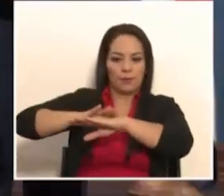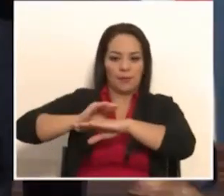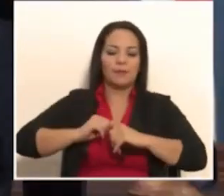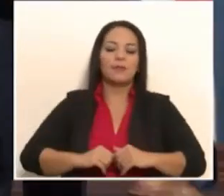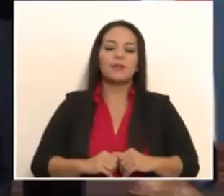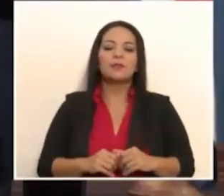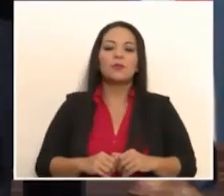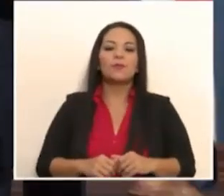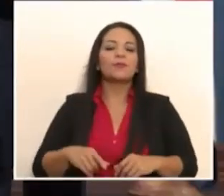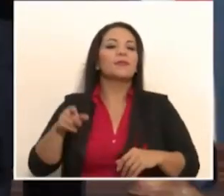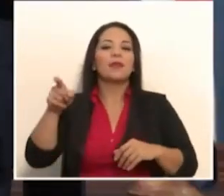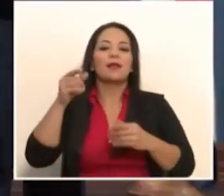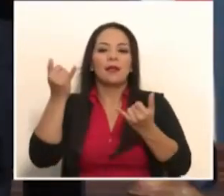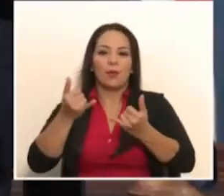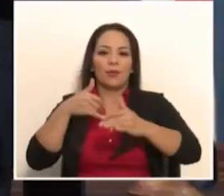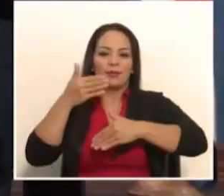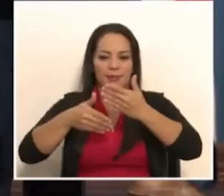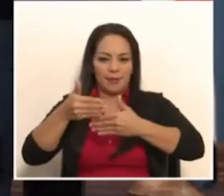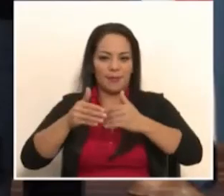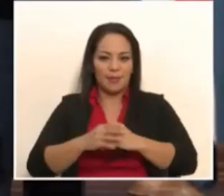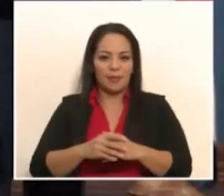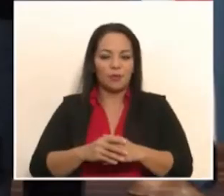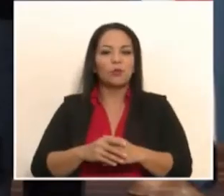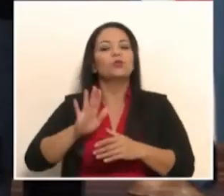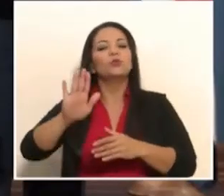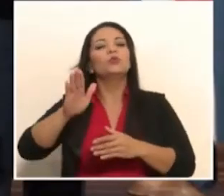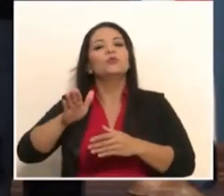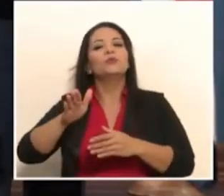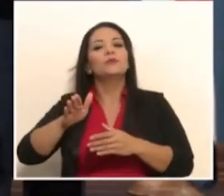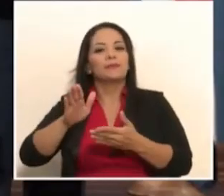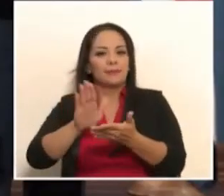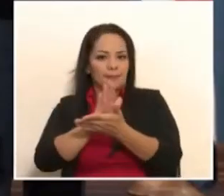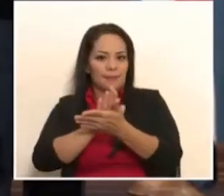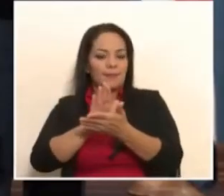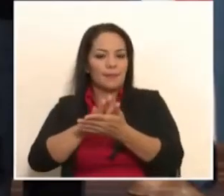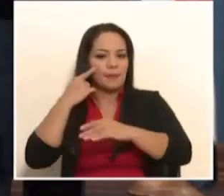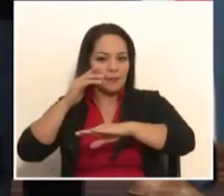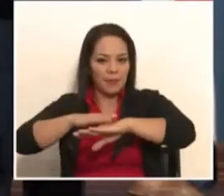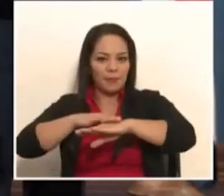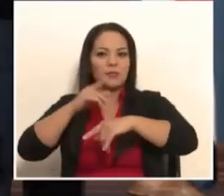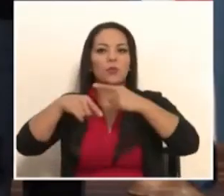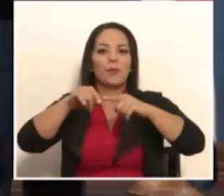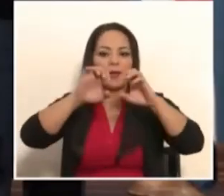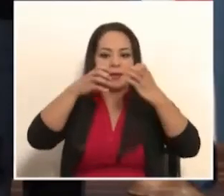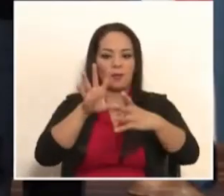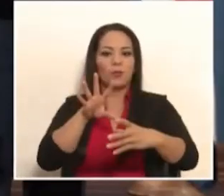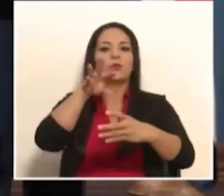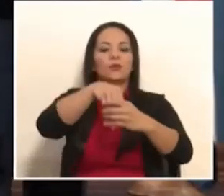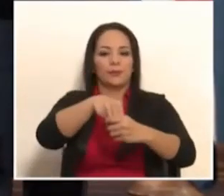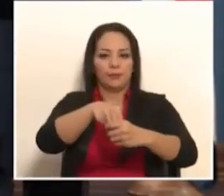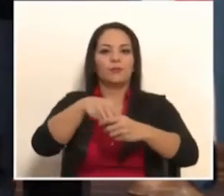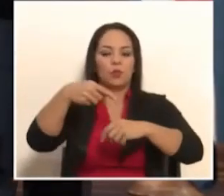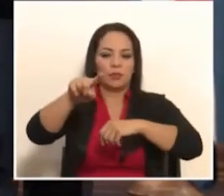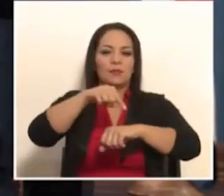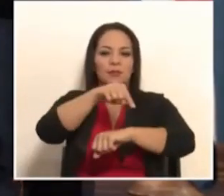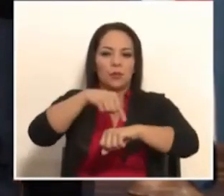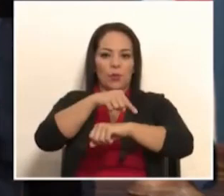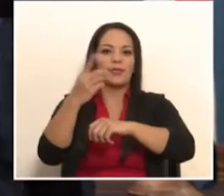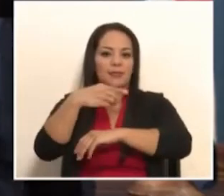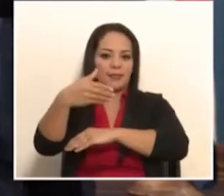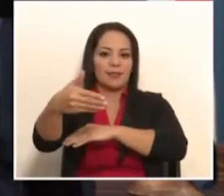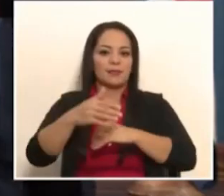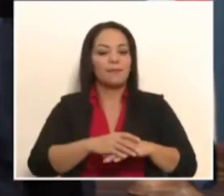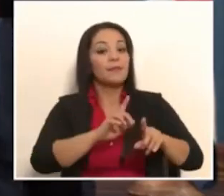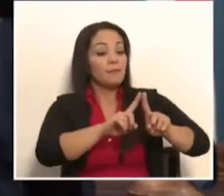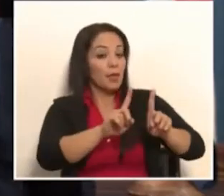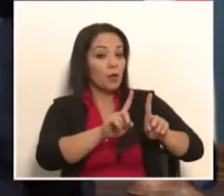tramitando en este momento sus gestiones de permisos. Se incorporará al equipo en las próximas horas y esperamos días. ¿Siempre y